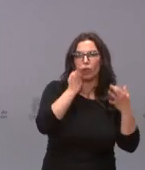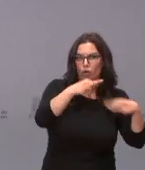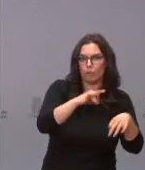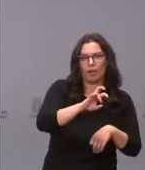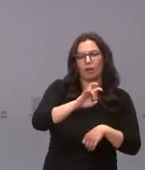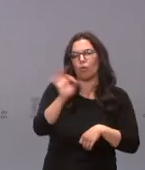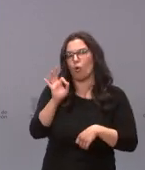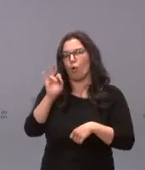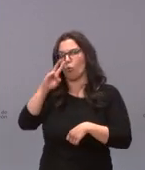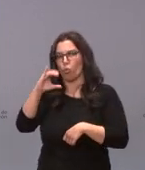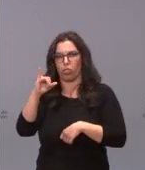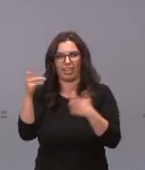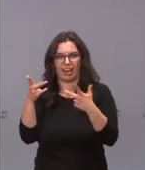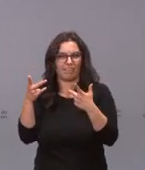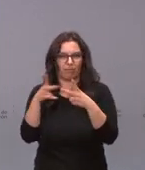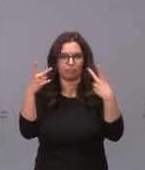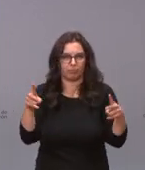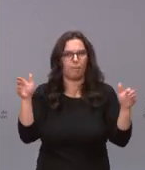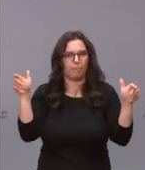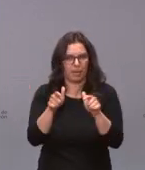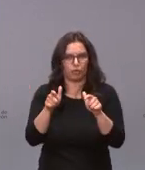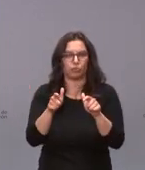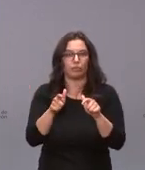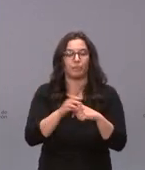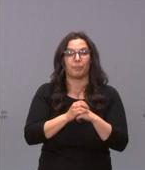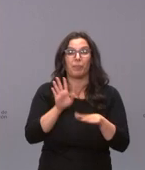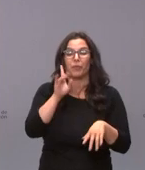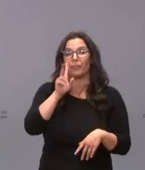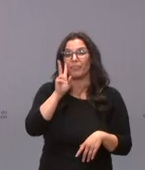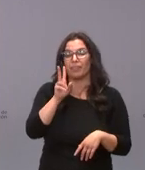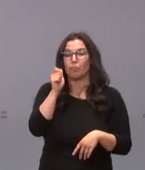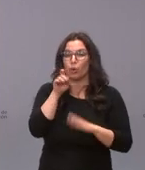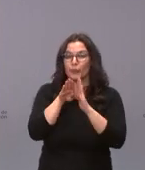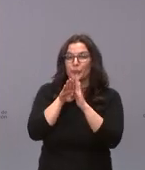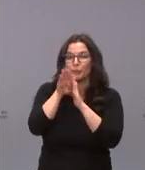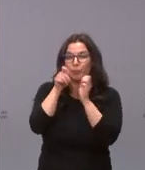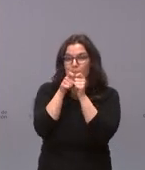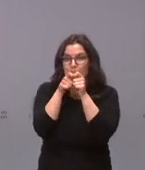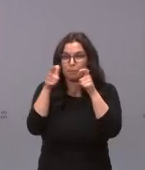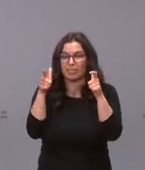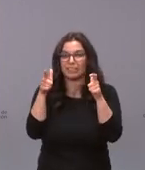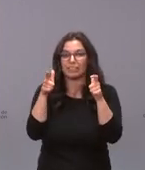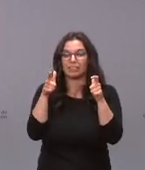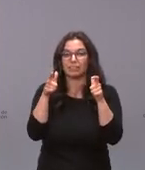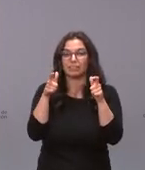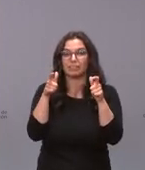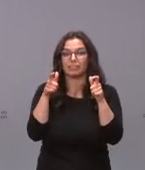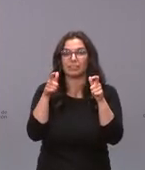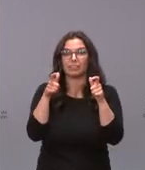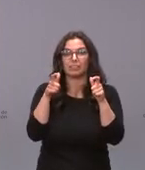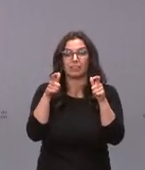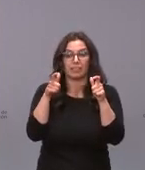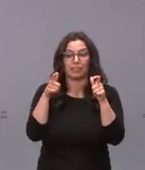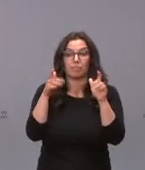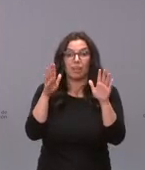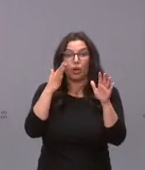Y como ven, pues se ha producido un ligero repunte del número de ingresados, pero nos mantenemos